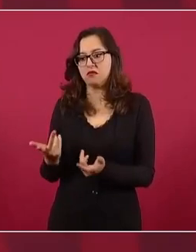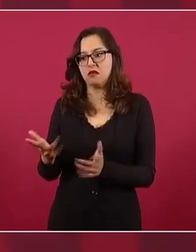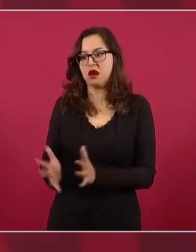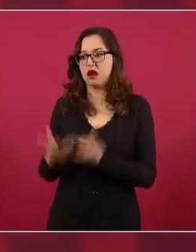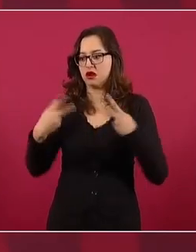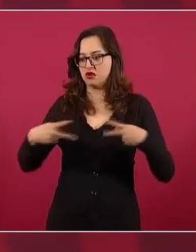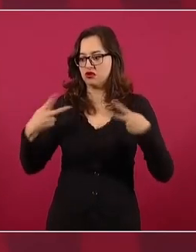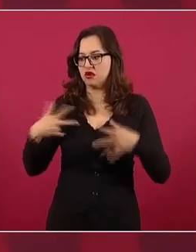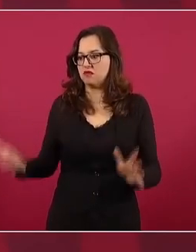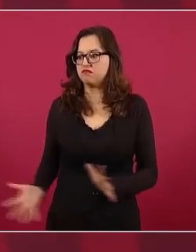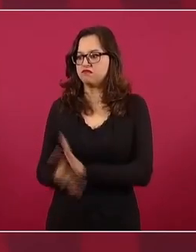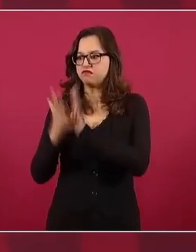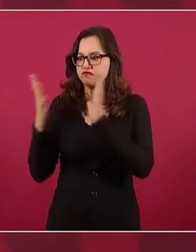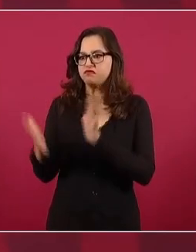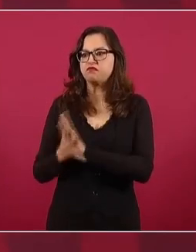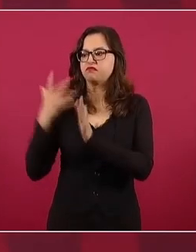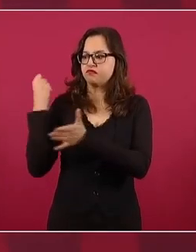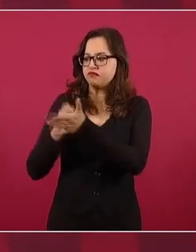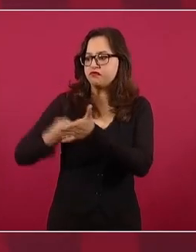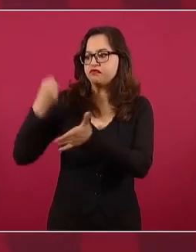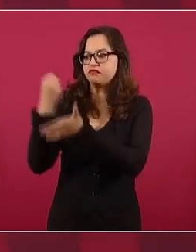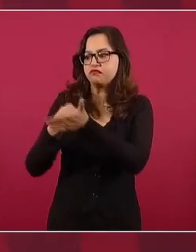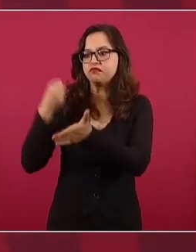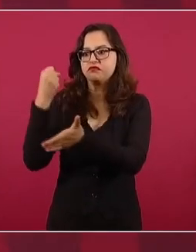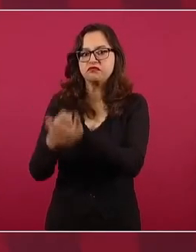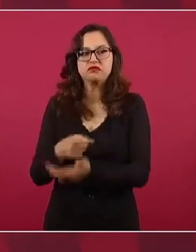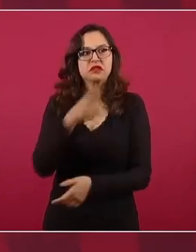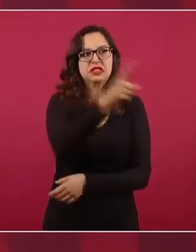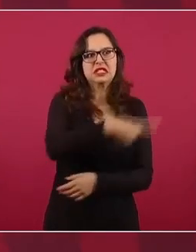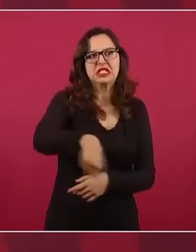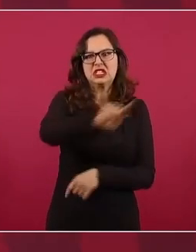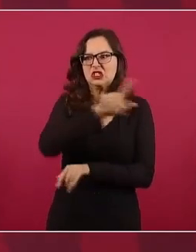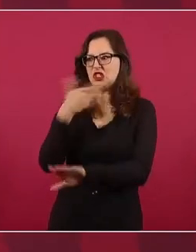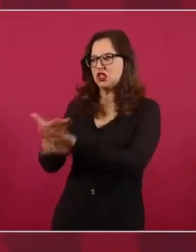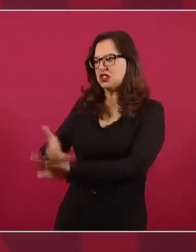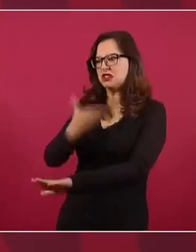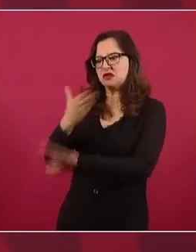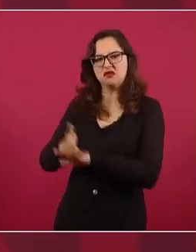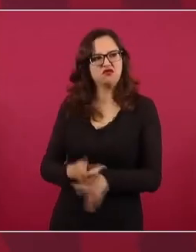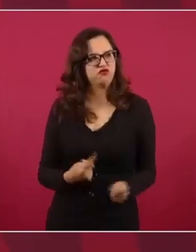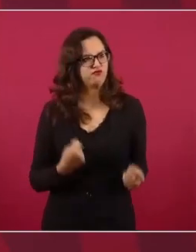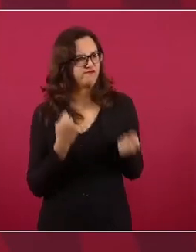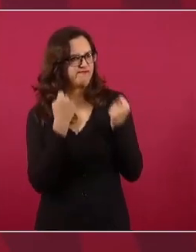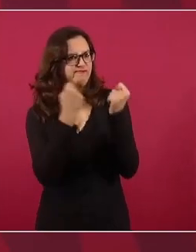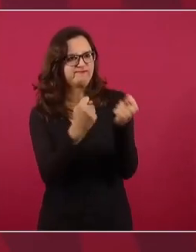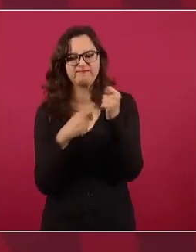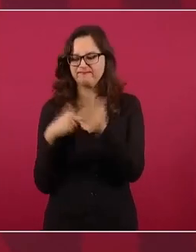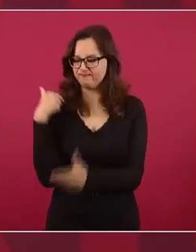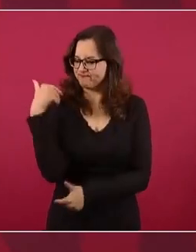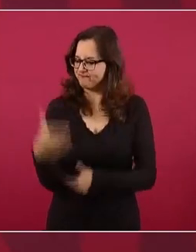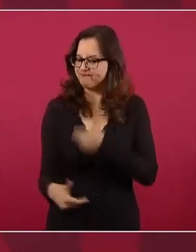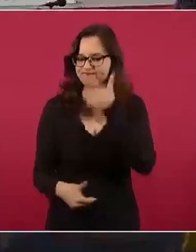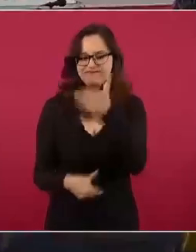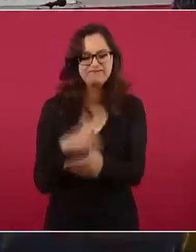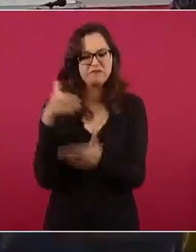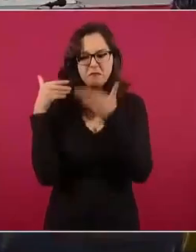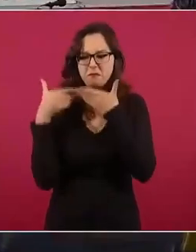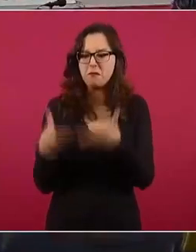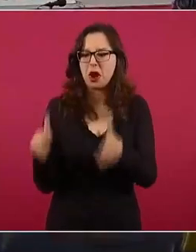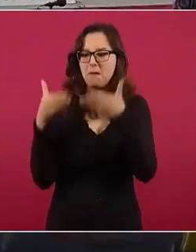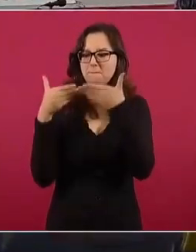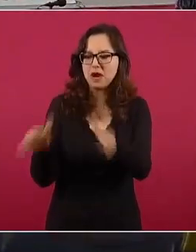y de los grupos de intereses creados